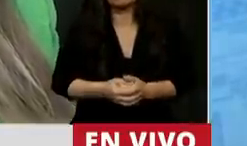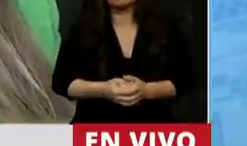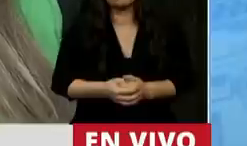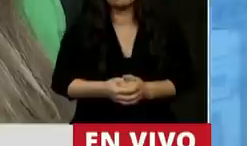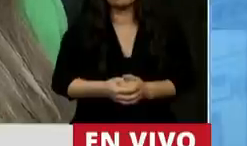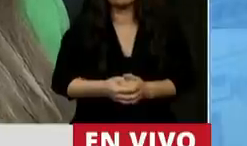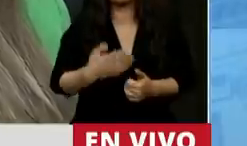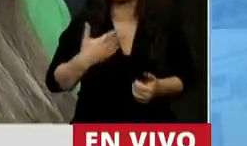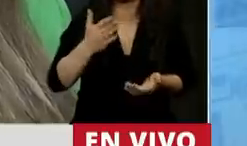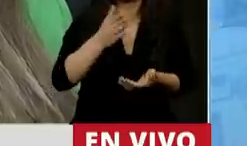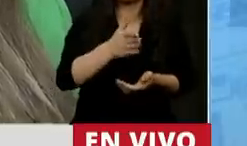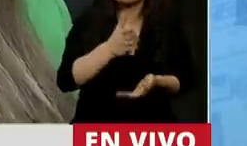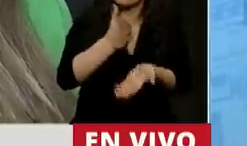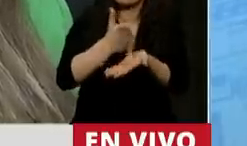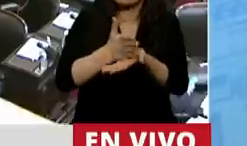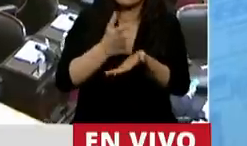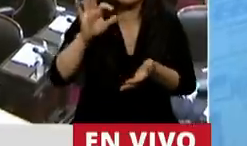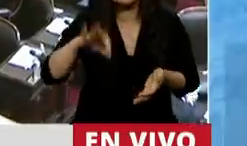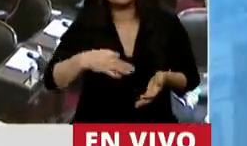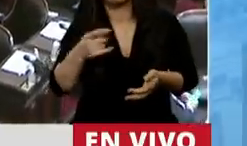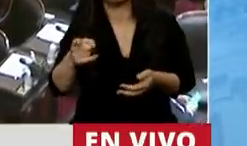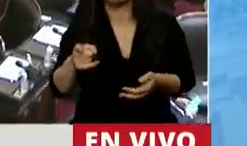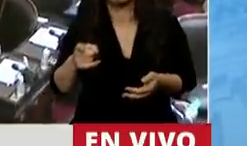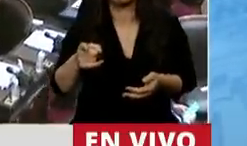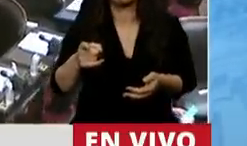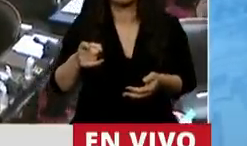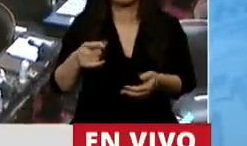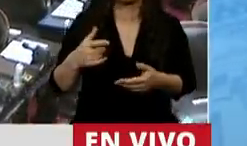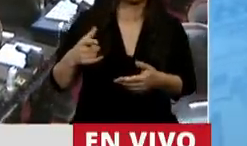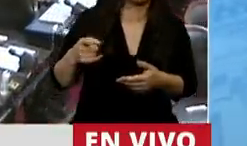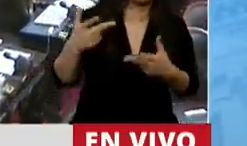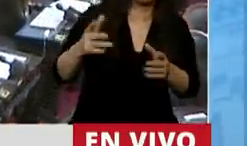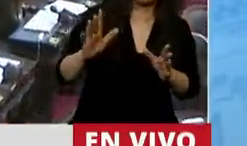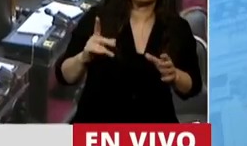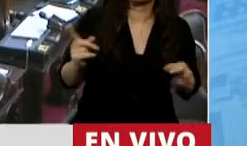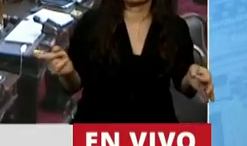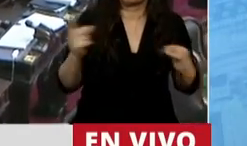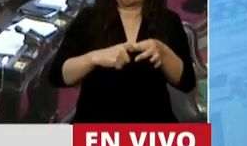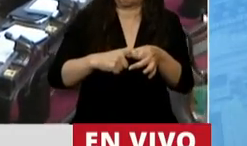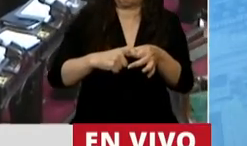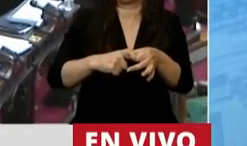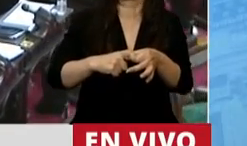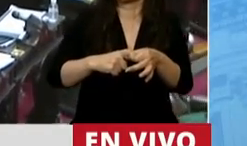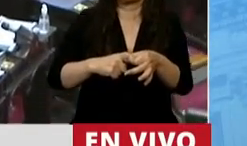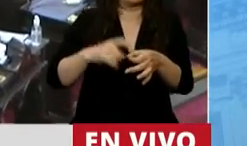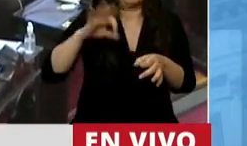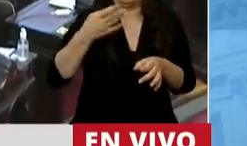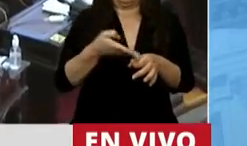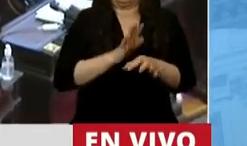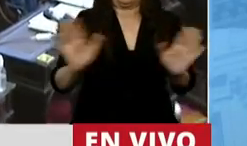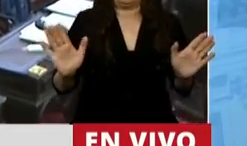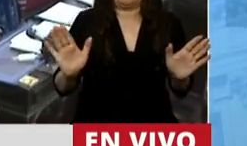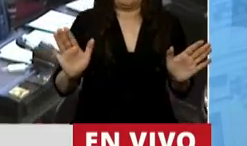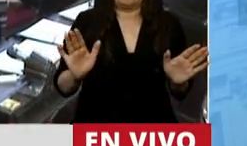El derecho a la vida no lo podemos negar. Hay vida a partir de la concepción y eso es